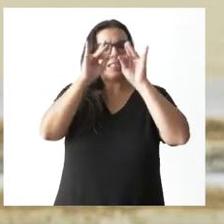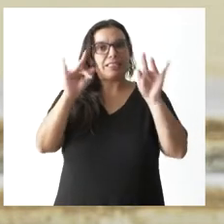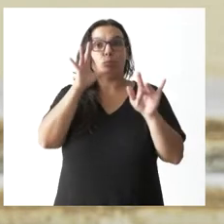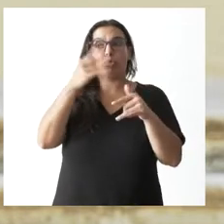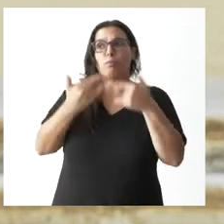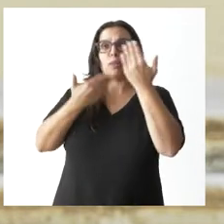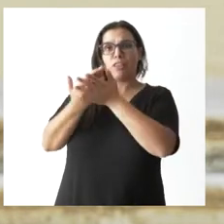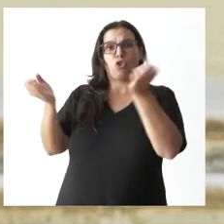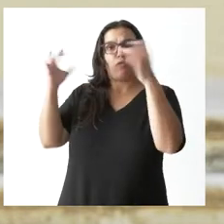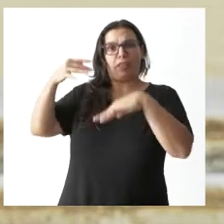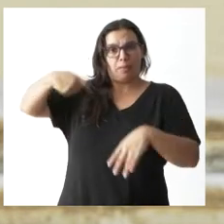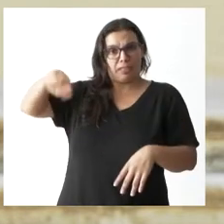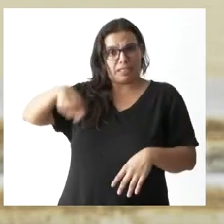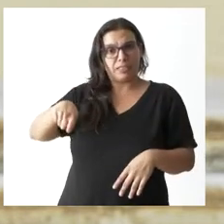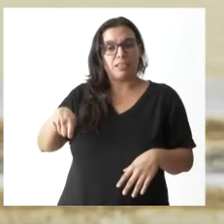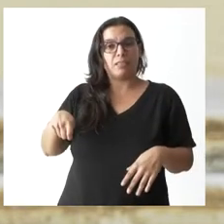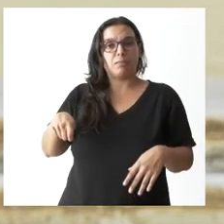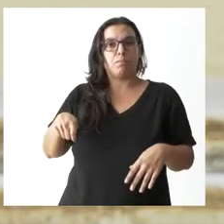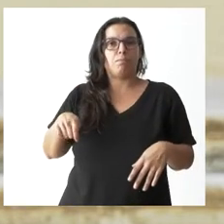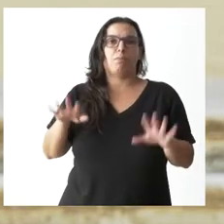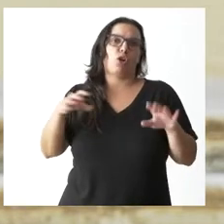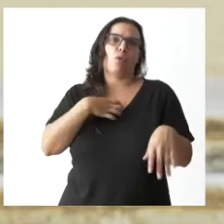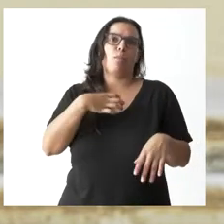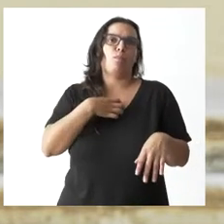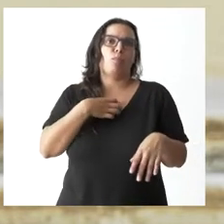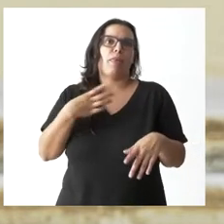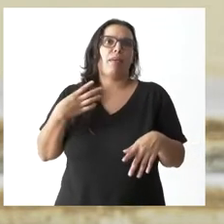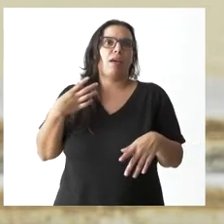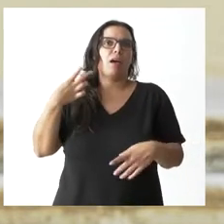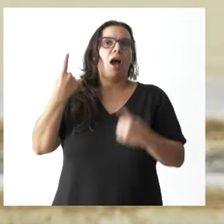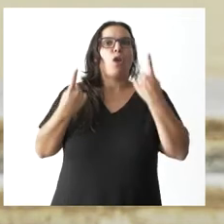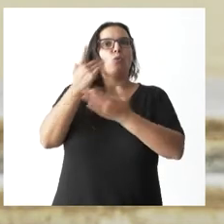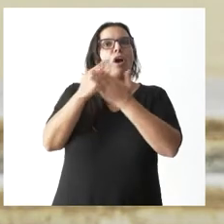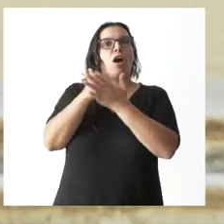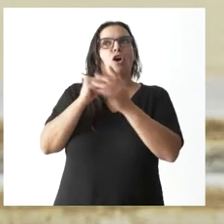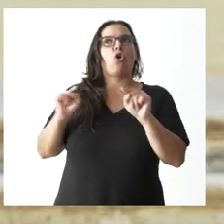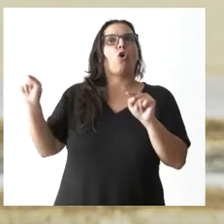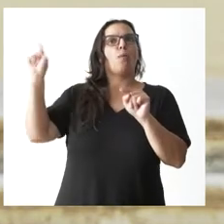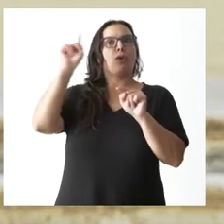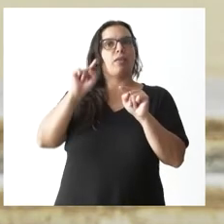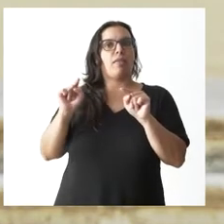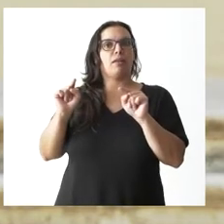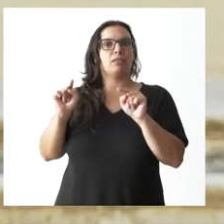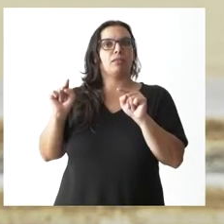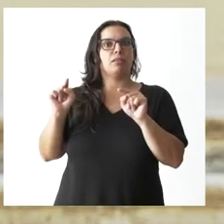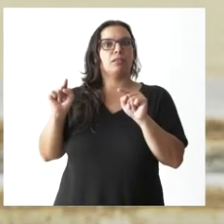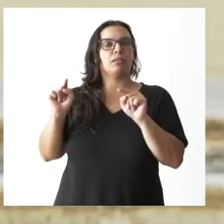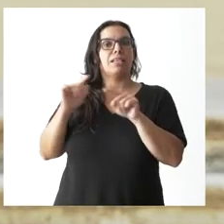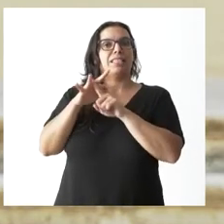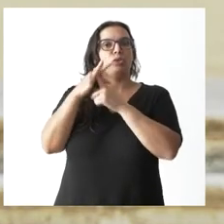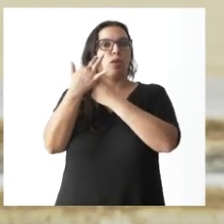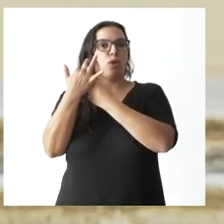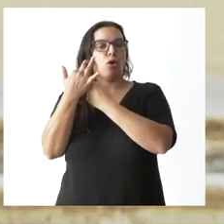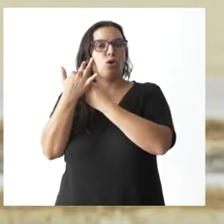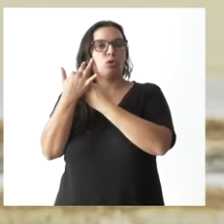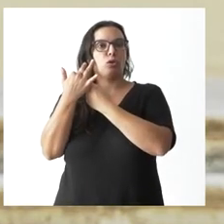conferencia de presidentes. Pero lo que no puede ser es que en algunas comunidades autónomas sean unas circunstancias